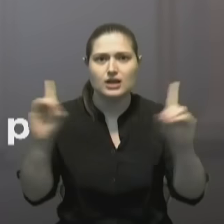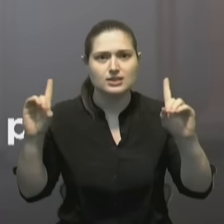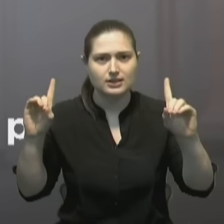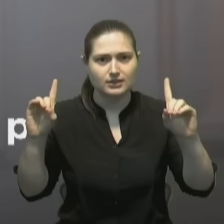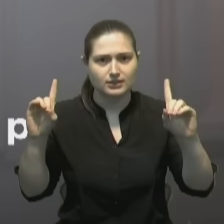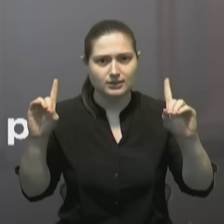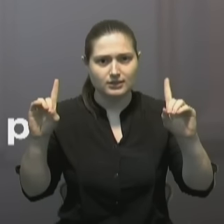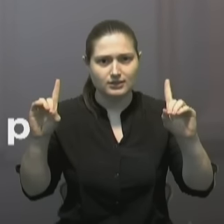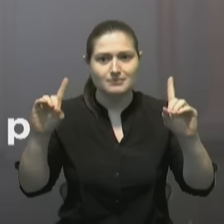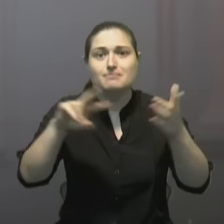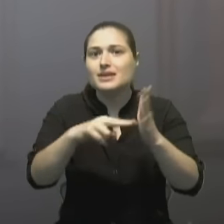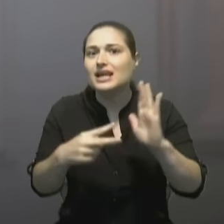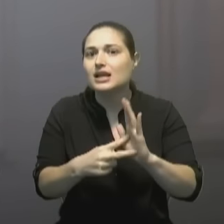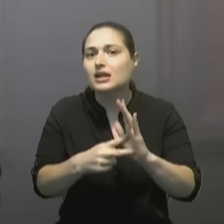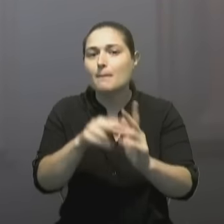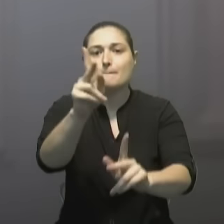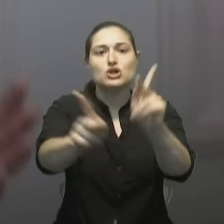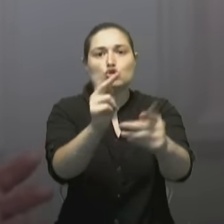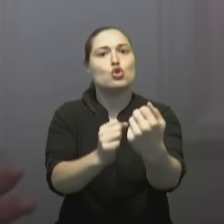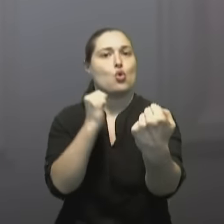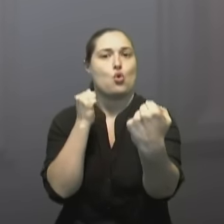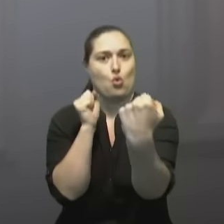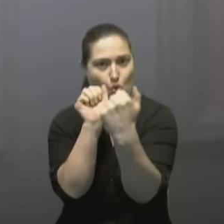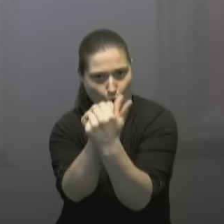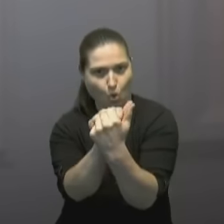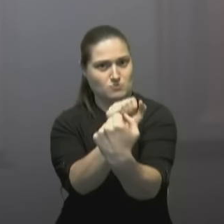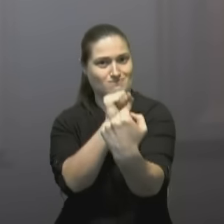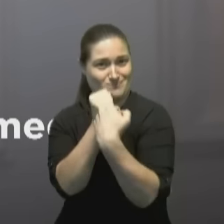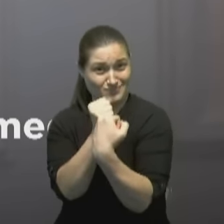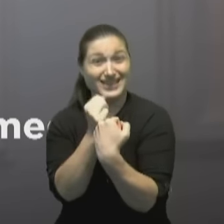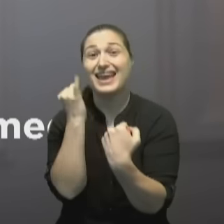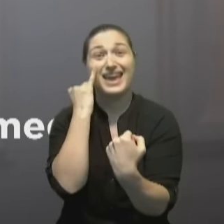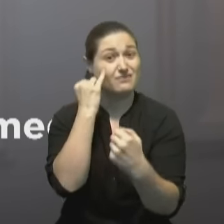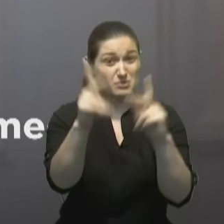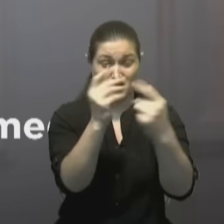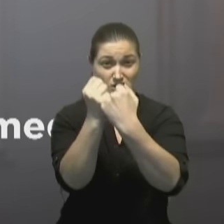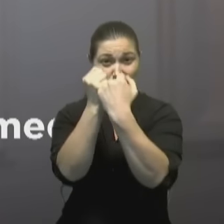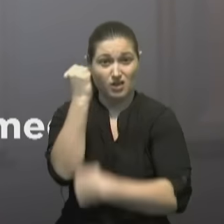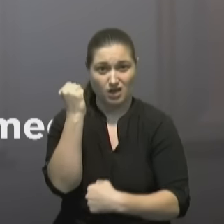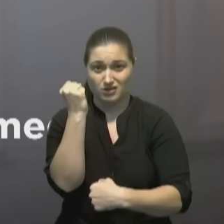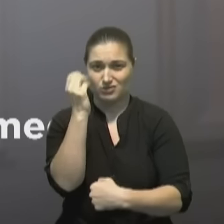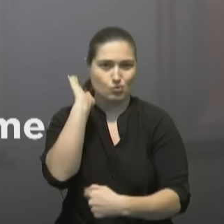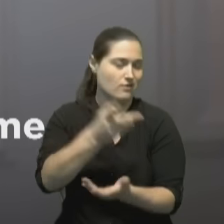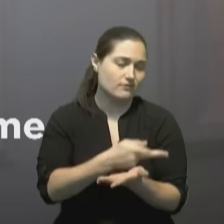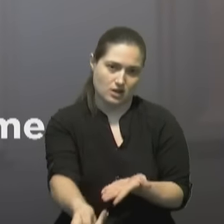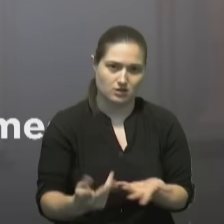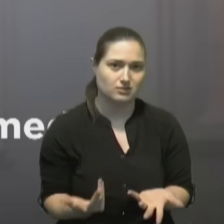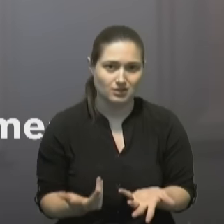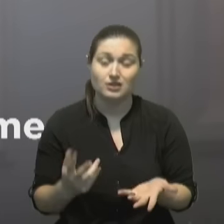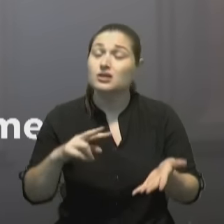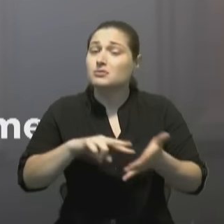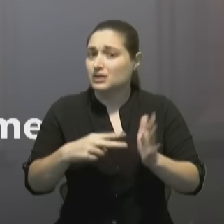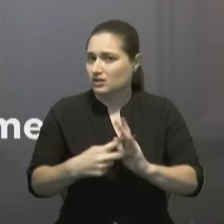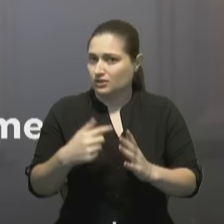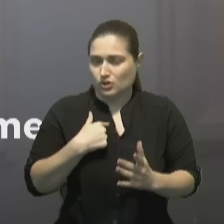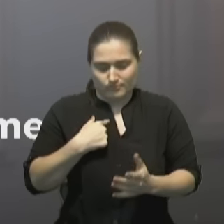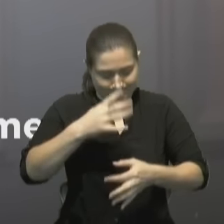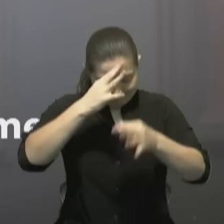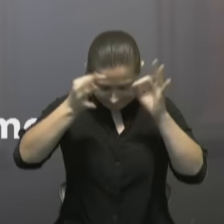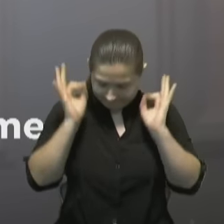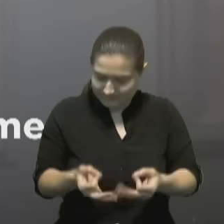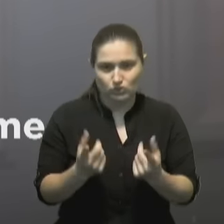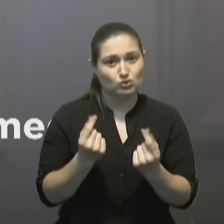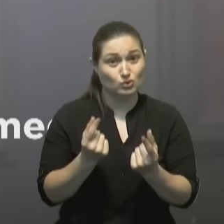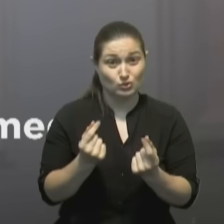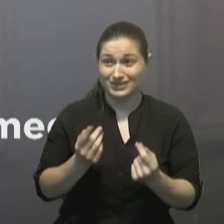todo con el pueblo, pero nada contra el pueblo. Estoy procediendo, entonces, a solicitar el